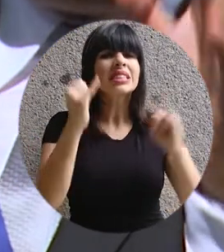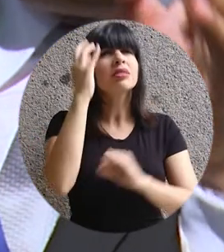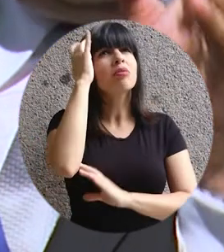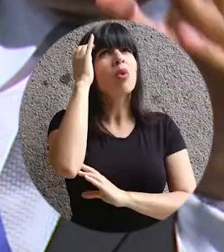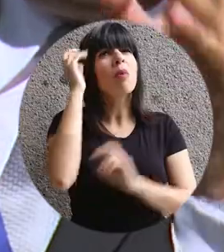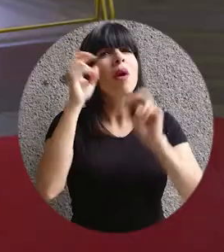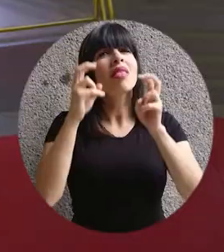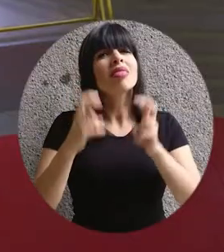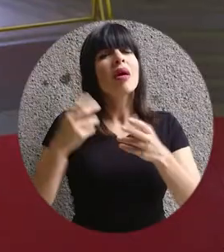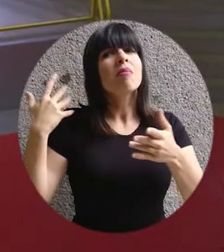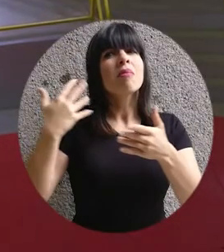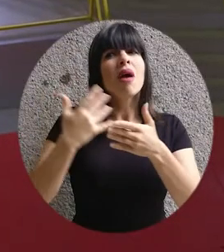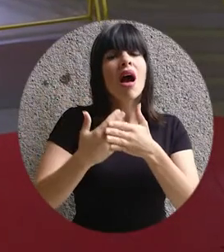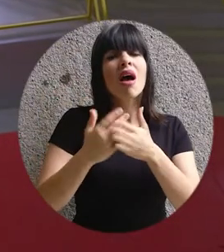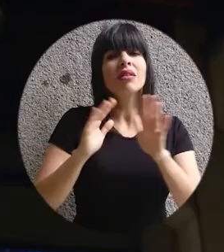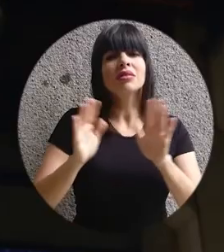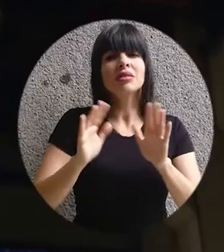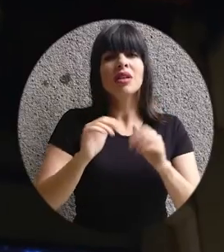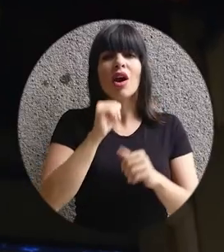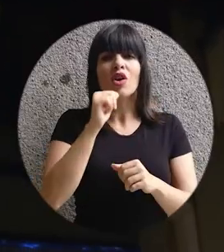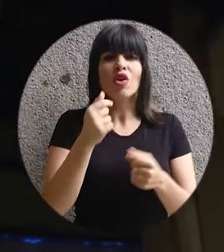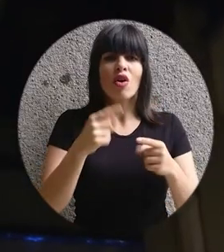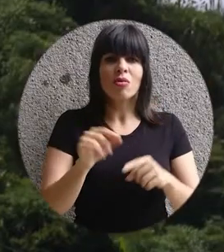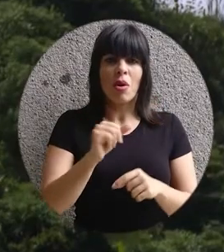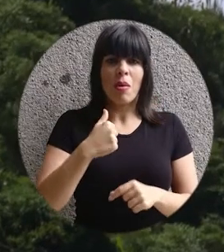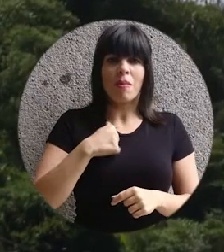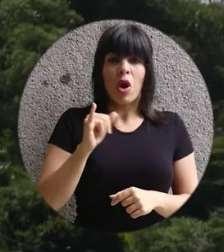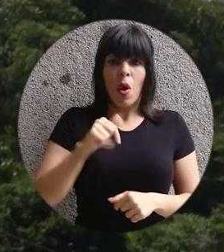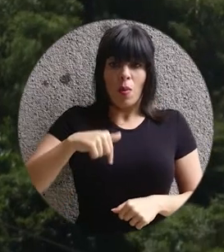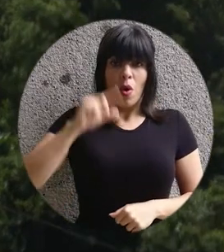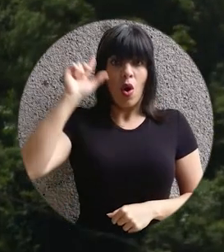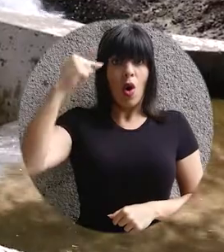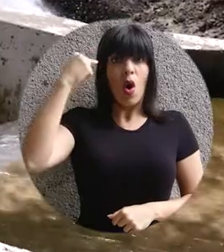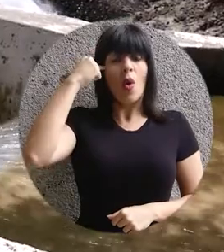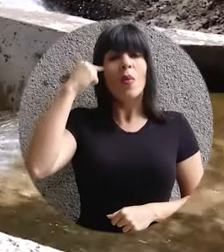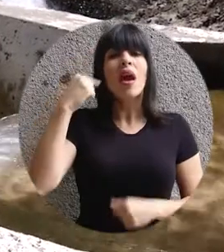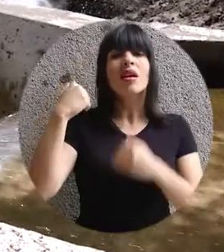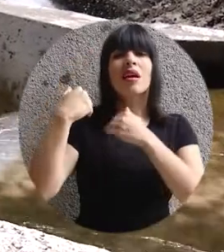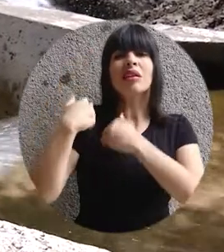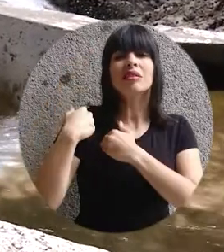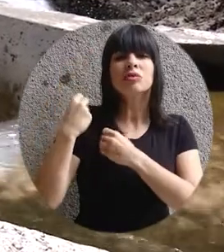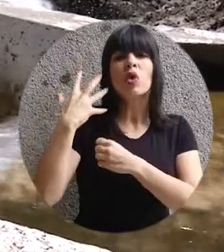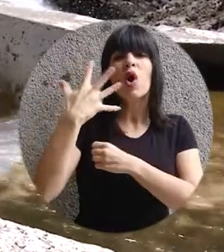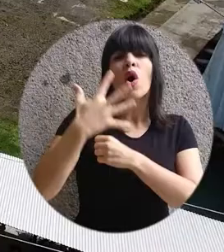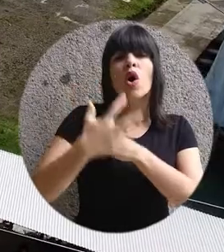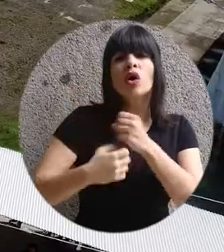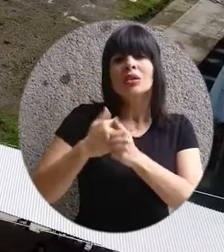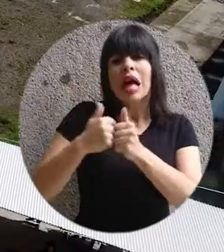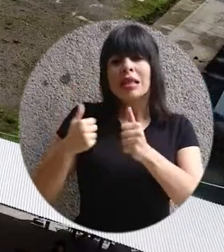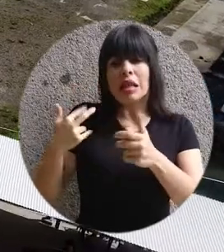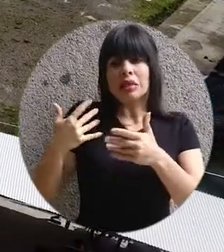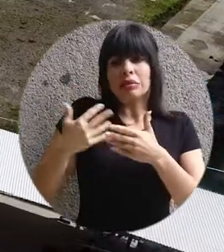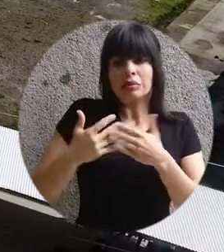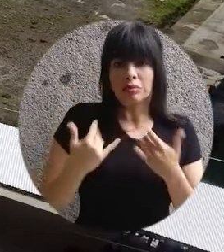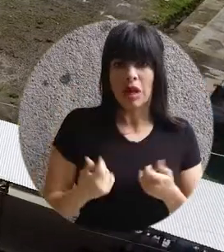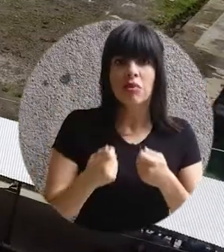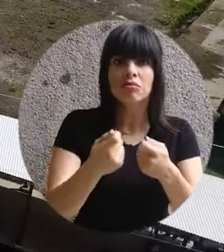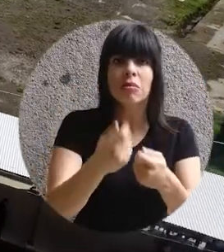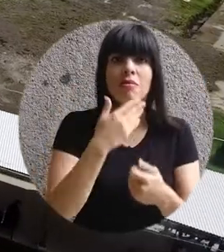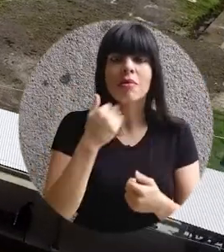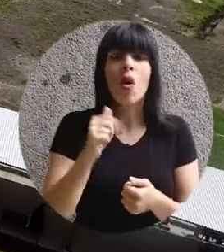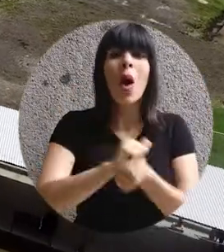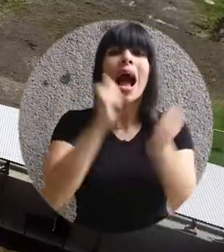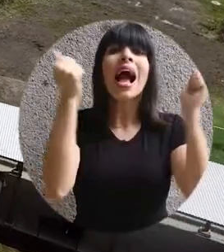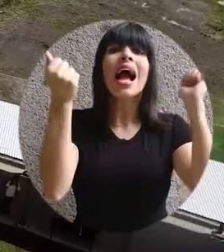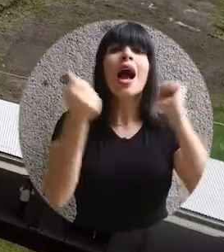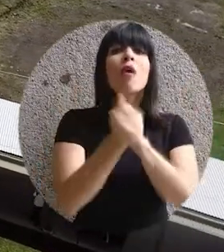preocuparse de temas que ya no le significarán, como que fue el caso para nuestra administración de una carga de décadas. Y más todavía, un